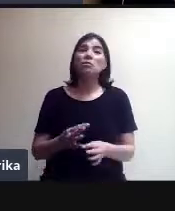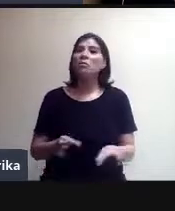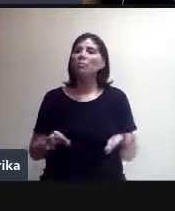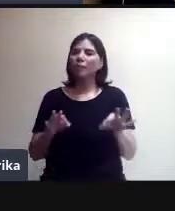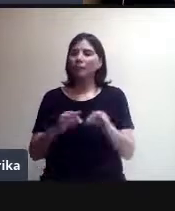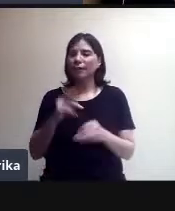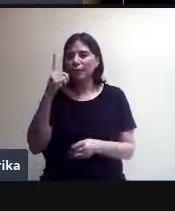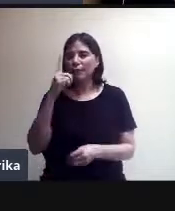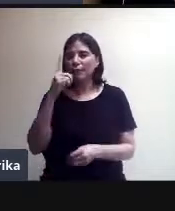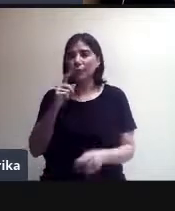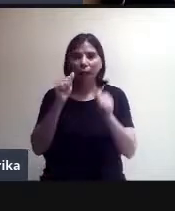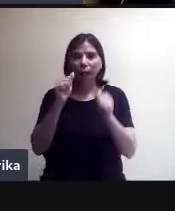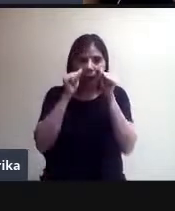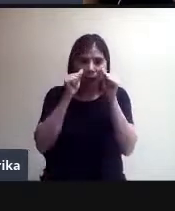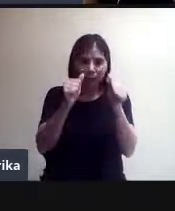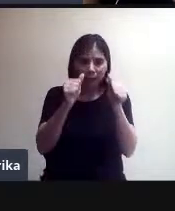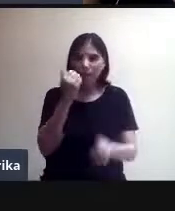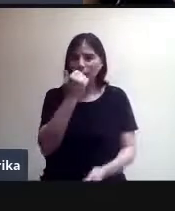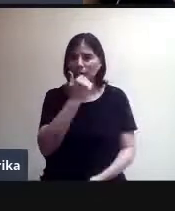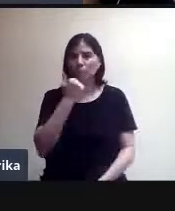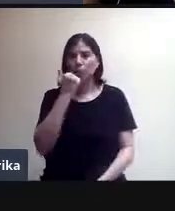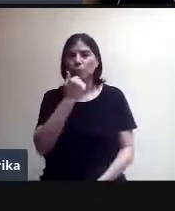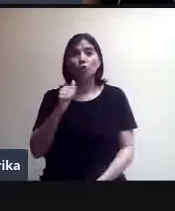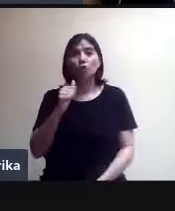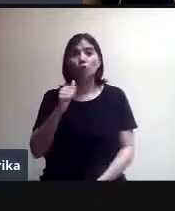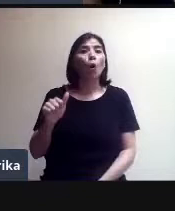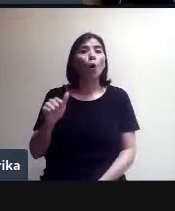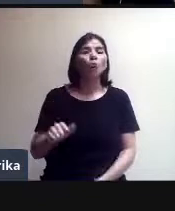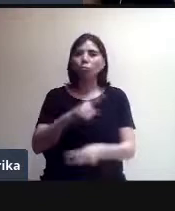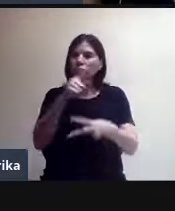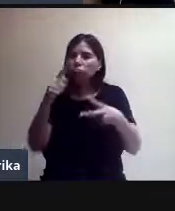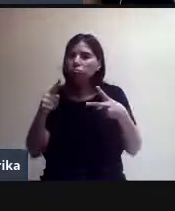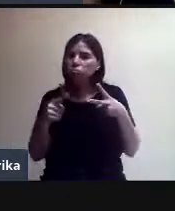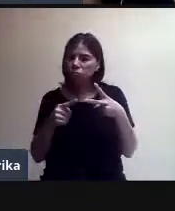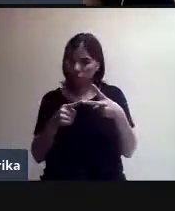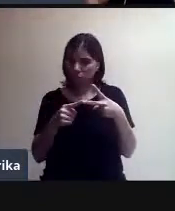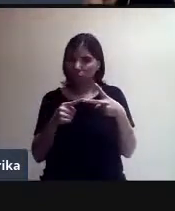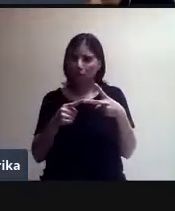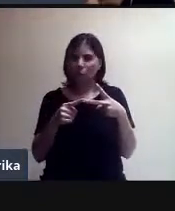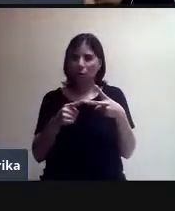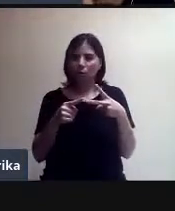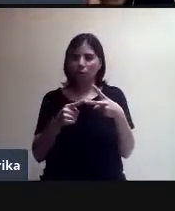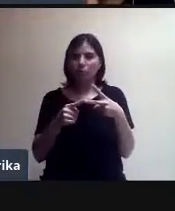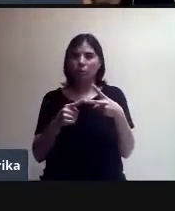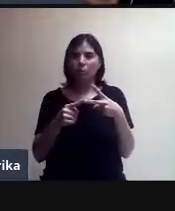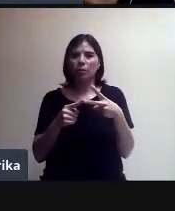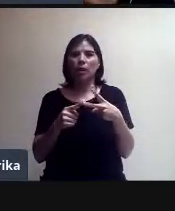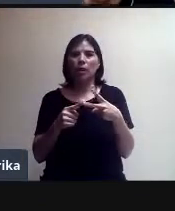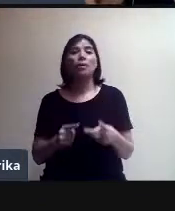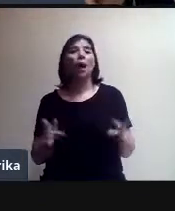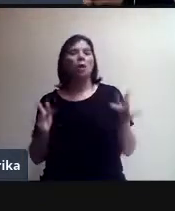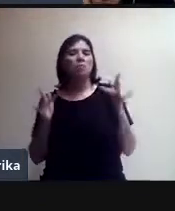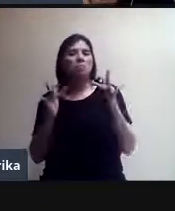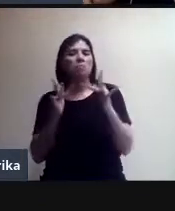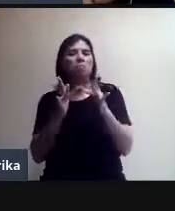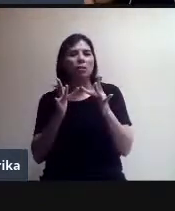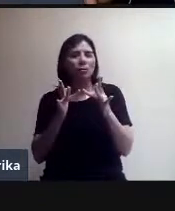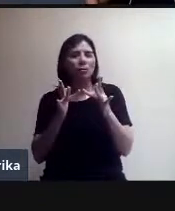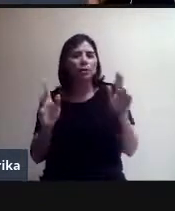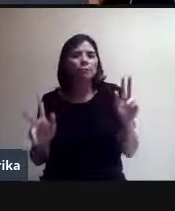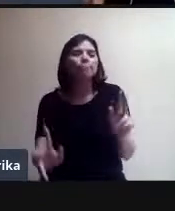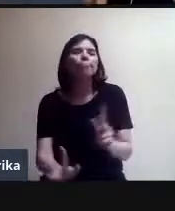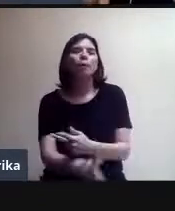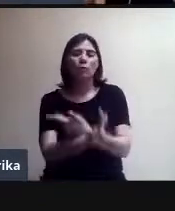Otra opción y para esta opción sí me voy a conectar a una videollamada que tengo por ahí